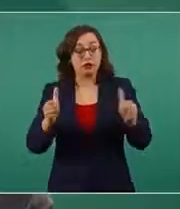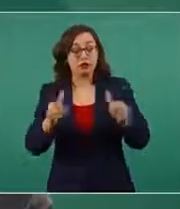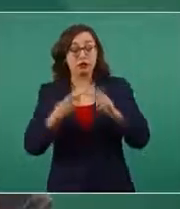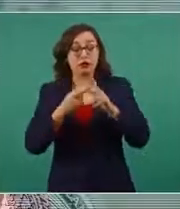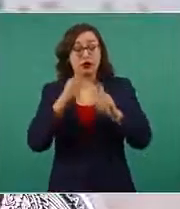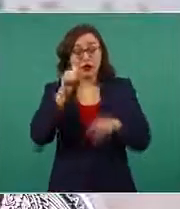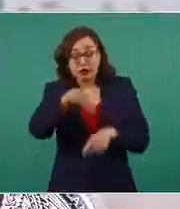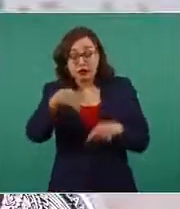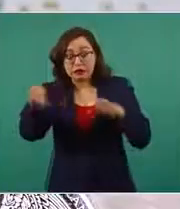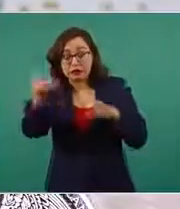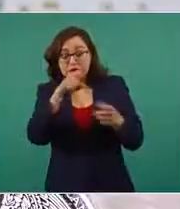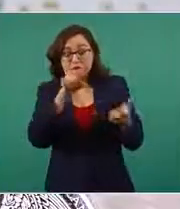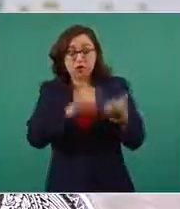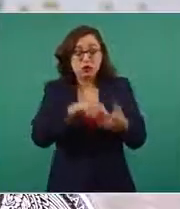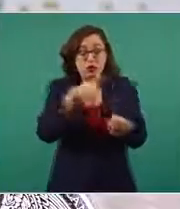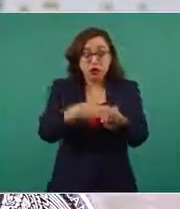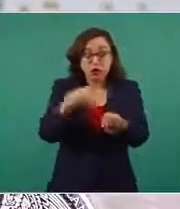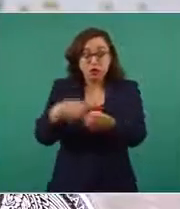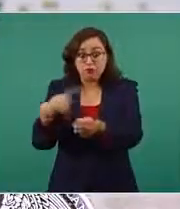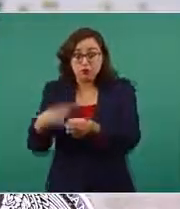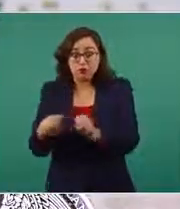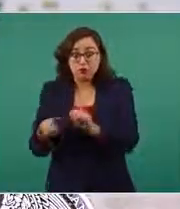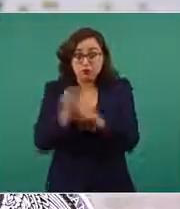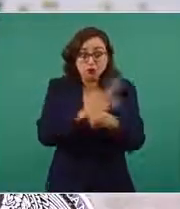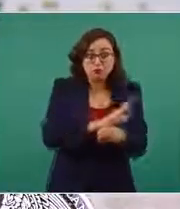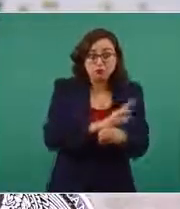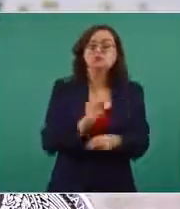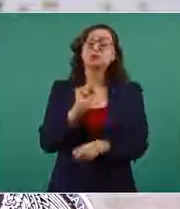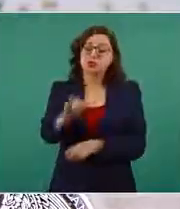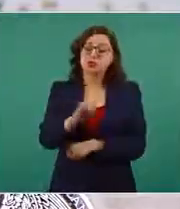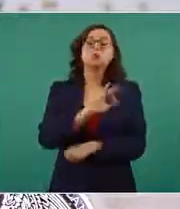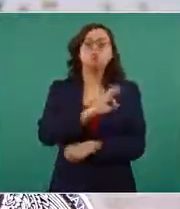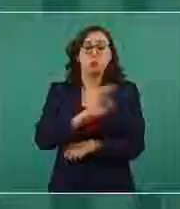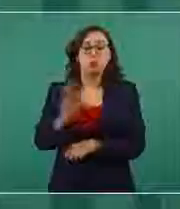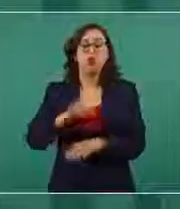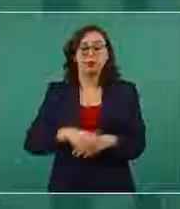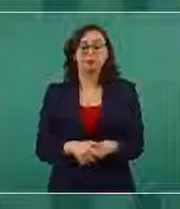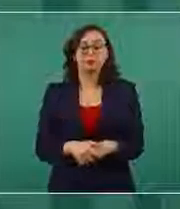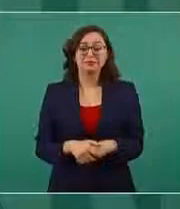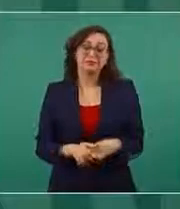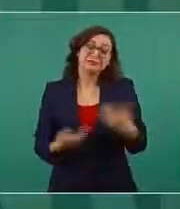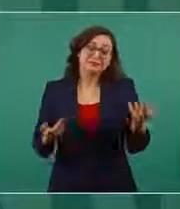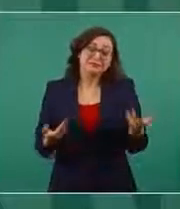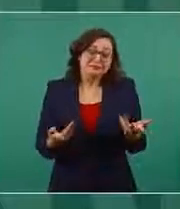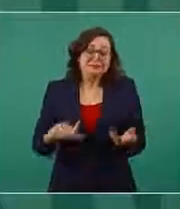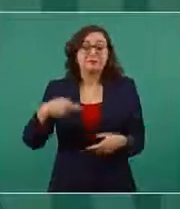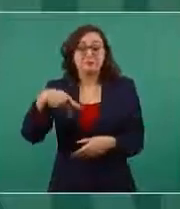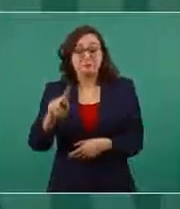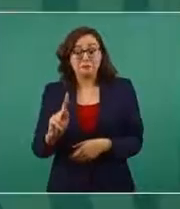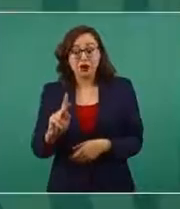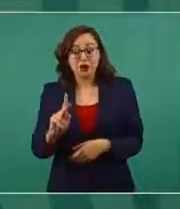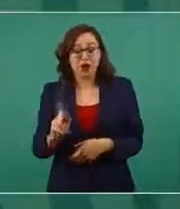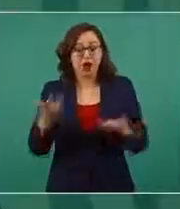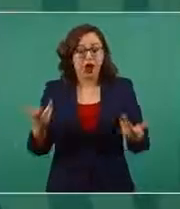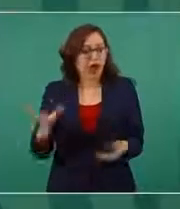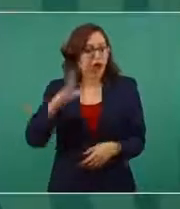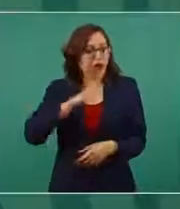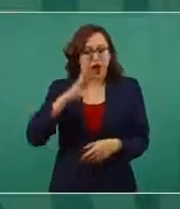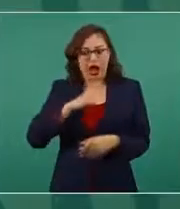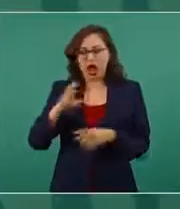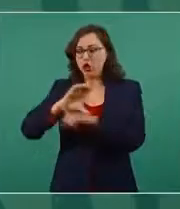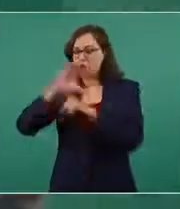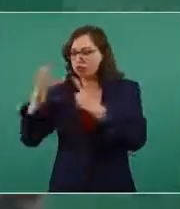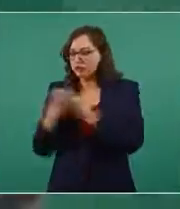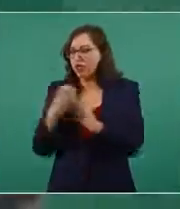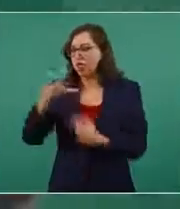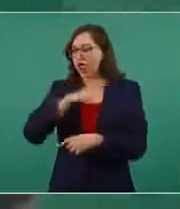casos, pero para eso están previstos los mecanismos de respuesta. Los mecanismos no son nuevos ni se han creado